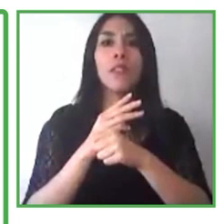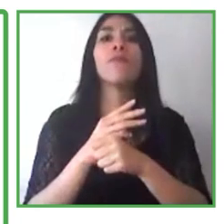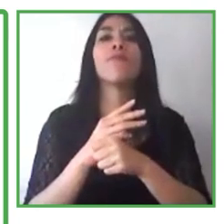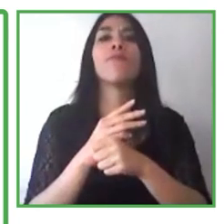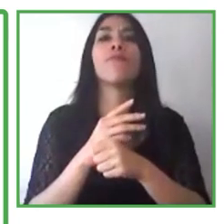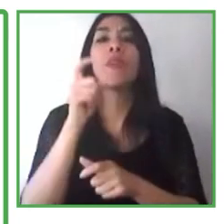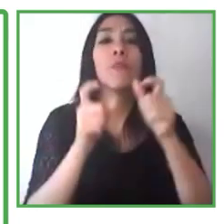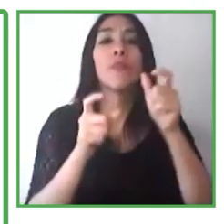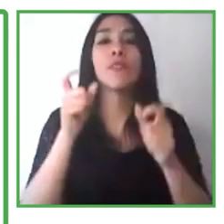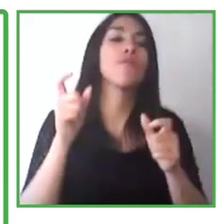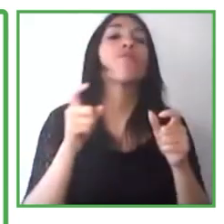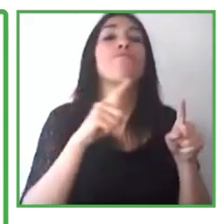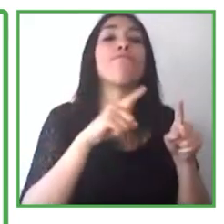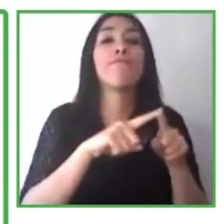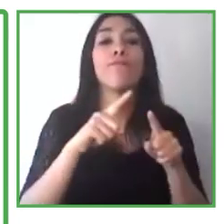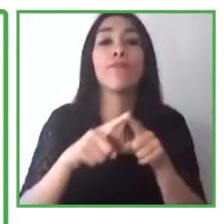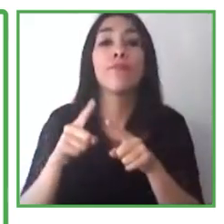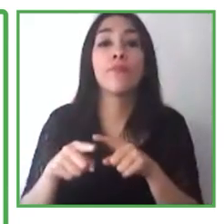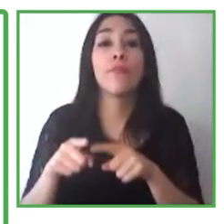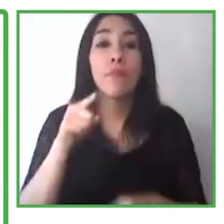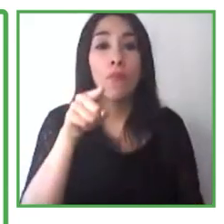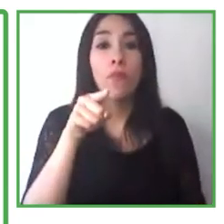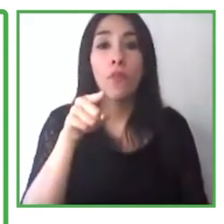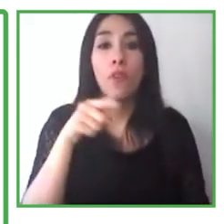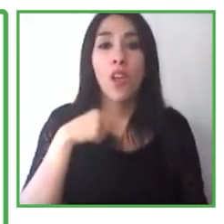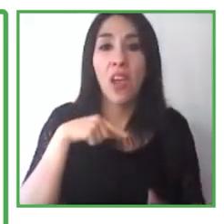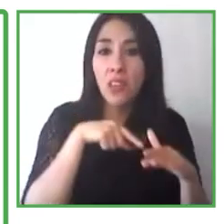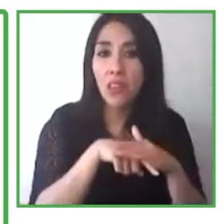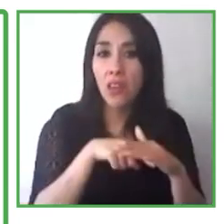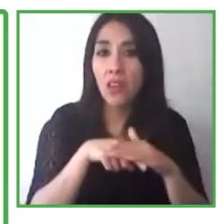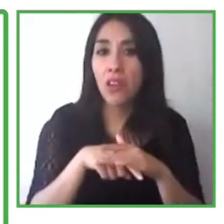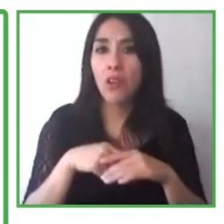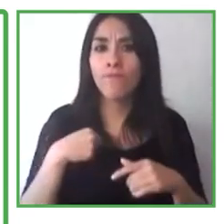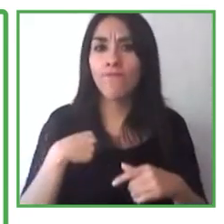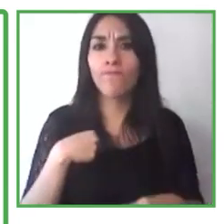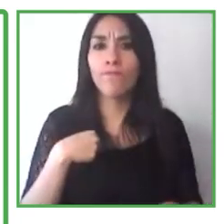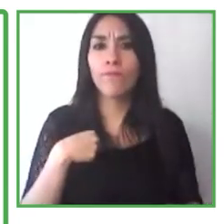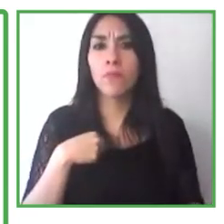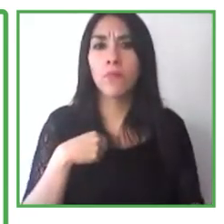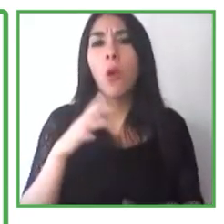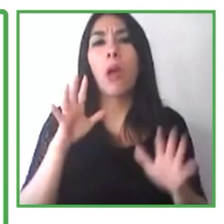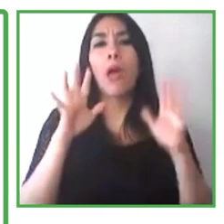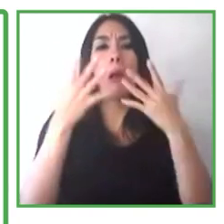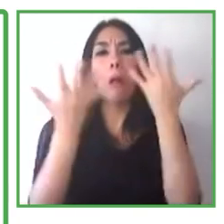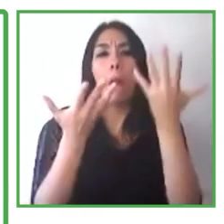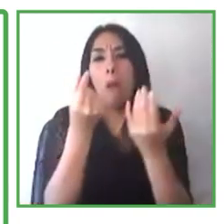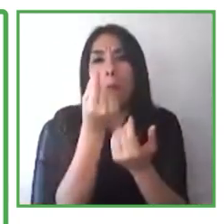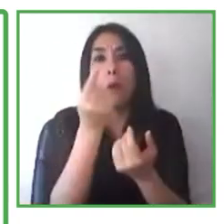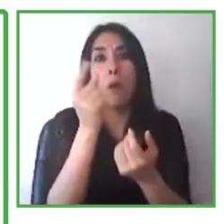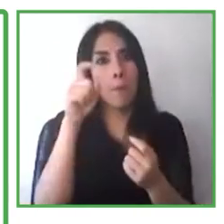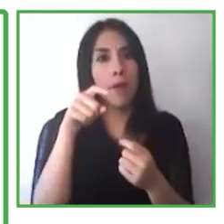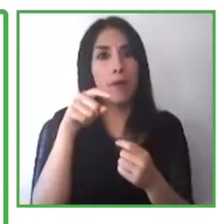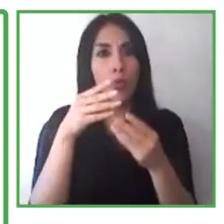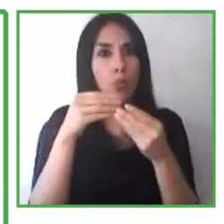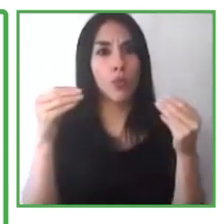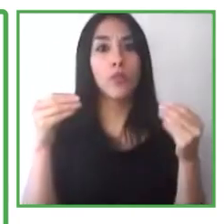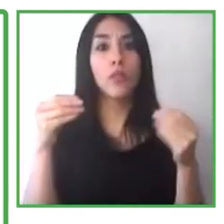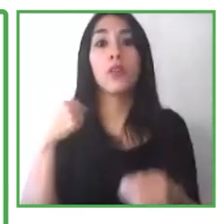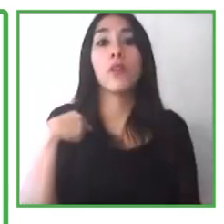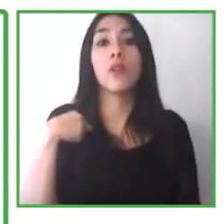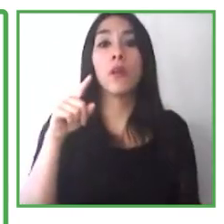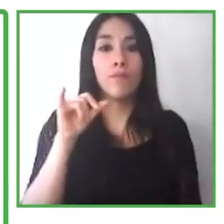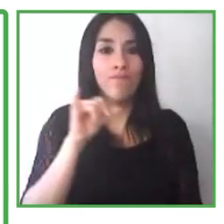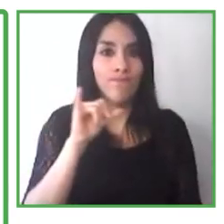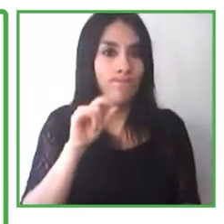física solo una, o la accesibilidad física solamente una parte de la ocasión, pero está esta noción también, es importante que también Jessica de Microsoft mencionó,